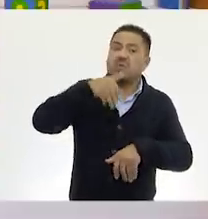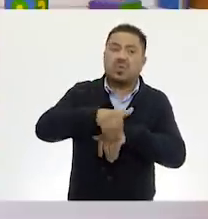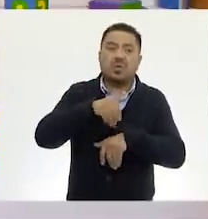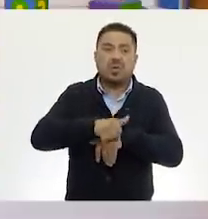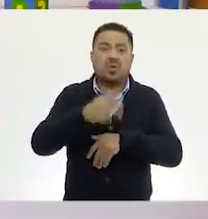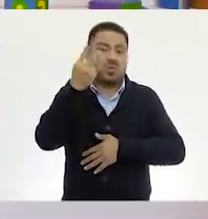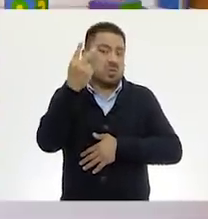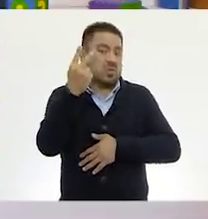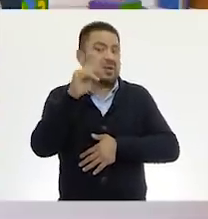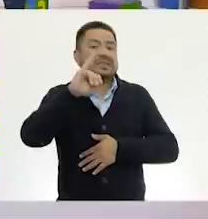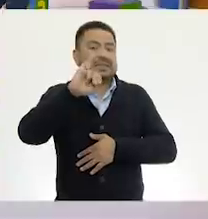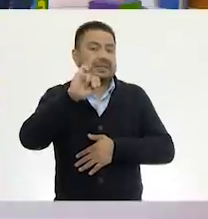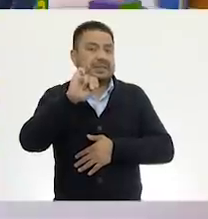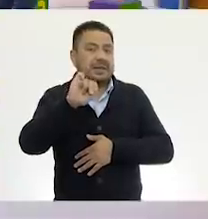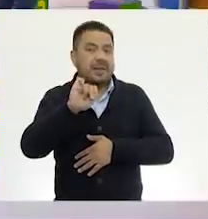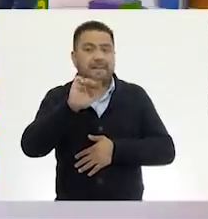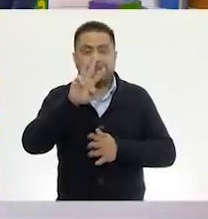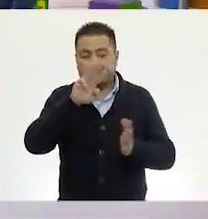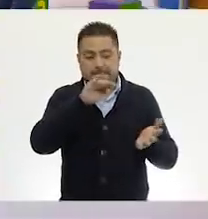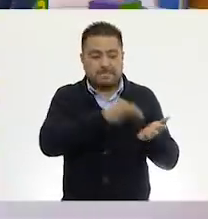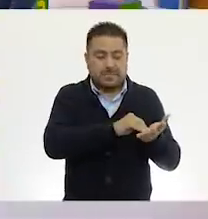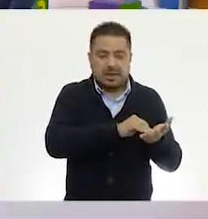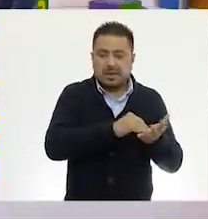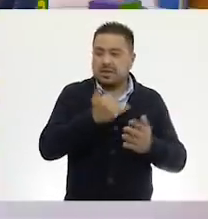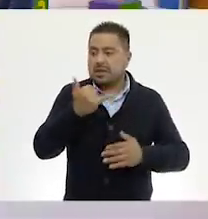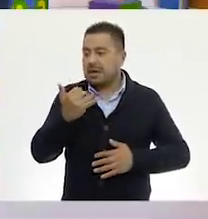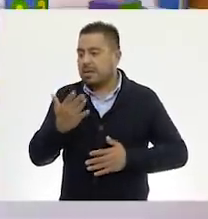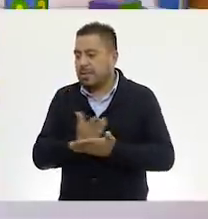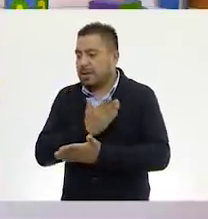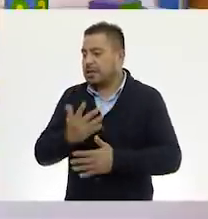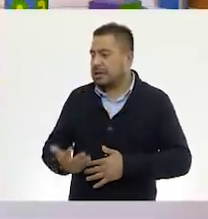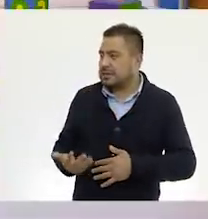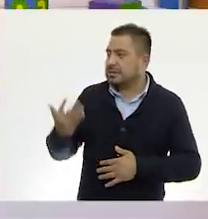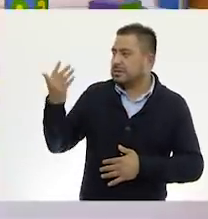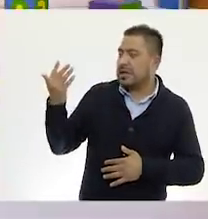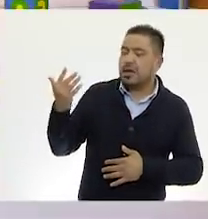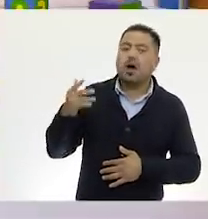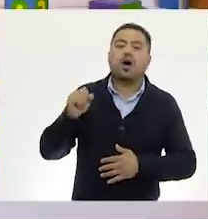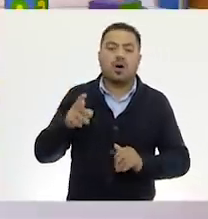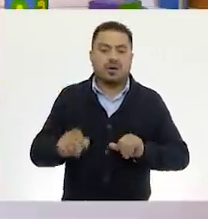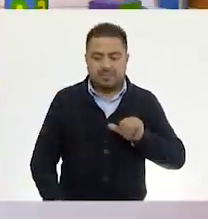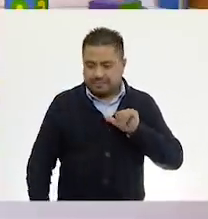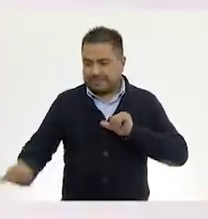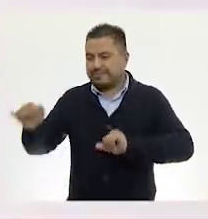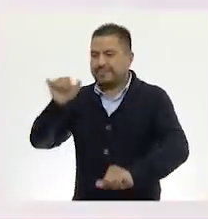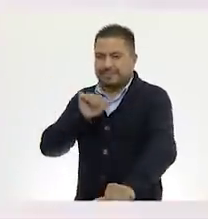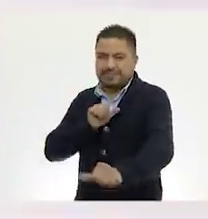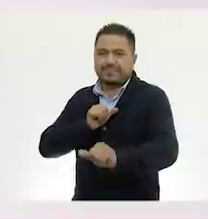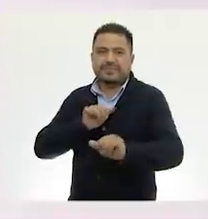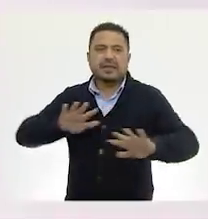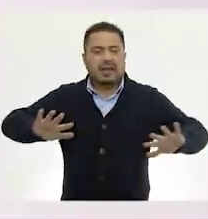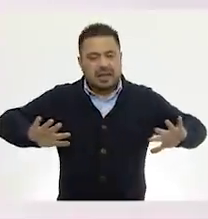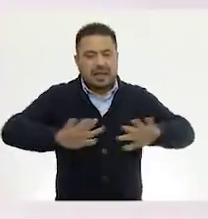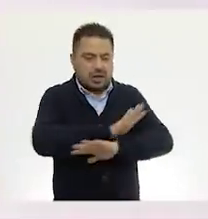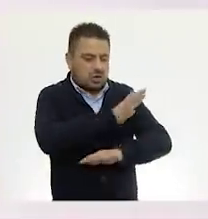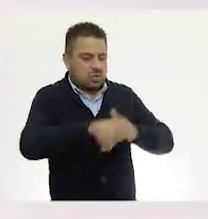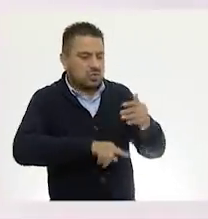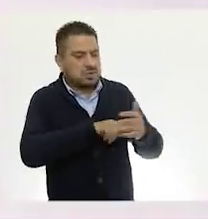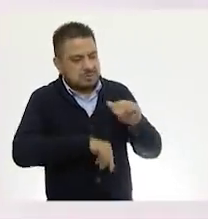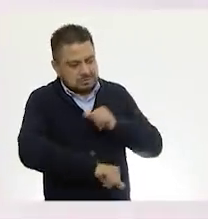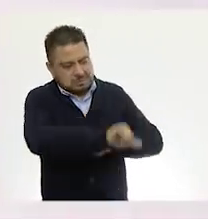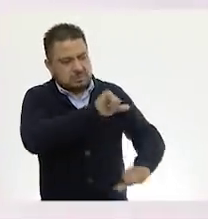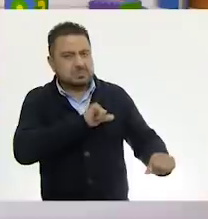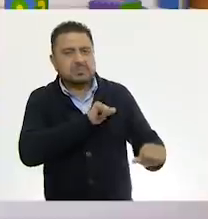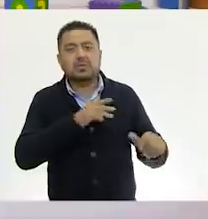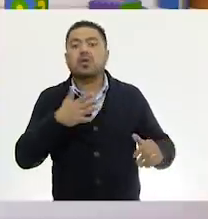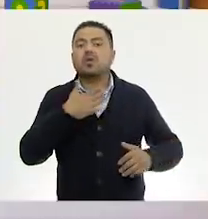tenemos dos. Tenemos tres mil y el cinco. Muy bien. creo que cambiamos de lugar. Entonces,